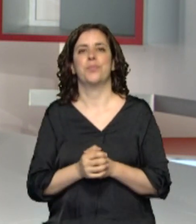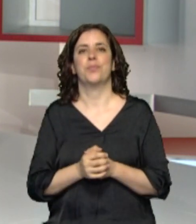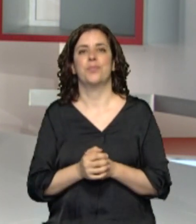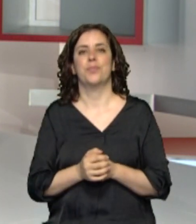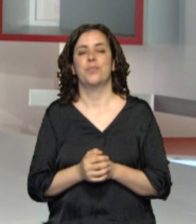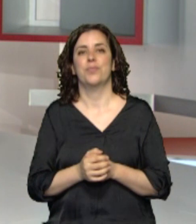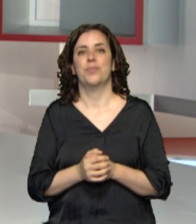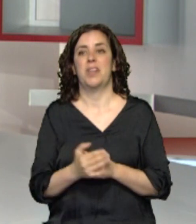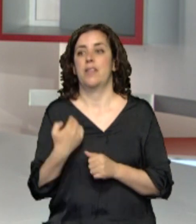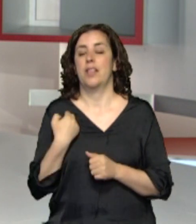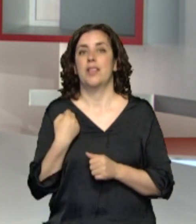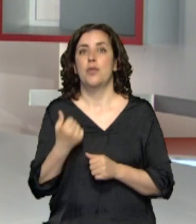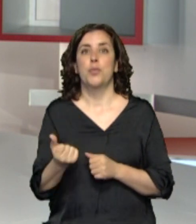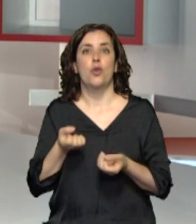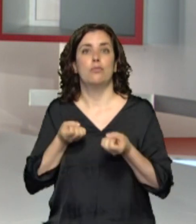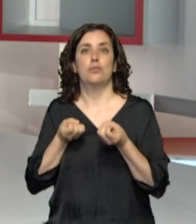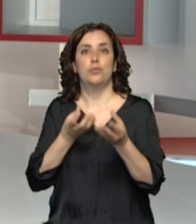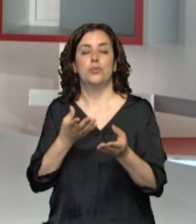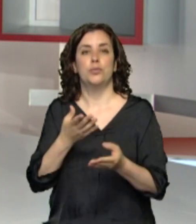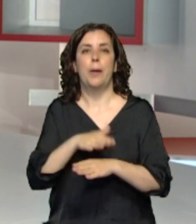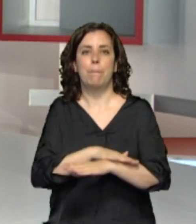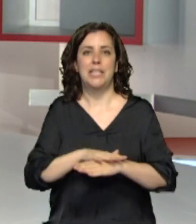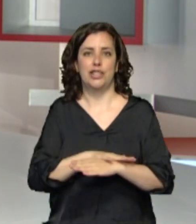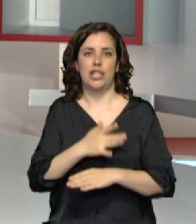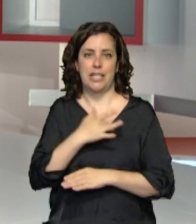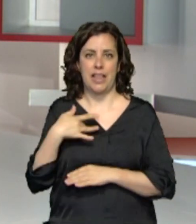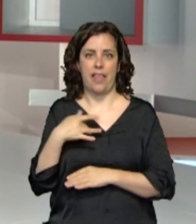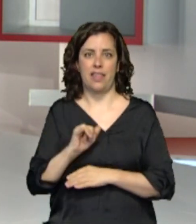unos momentos, en primer lugar, el ministro de Sanidad, Salvador Illa.